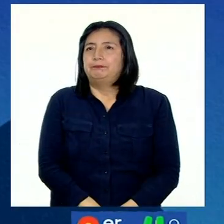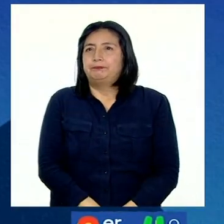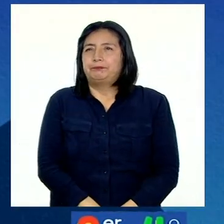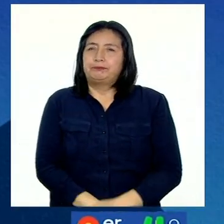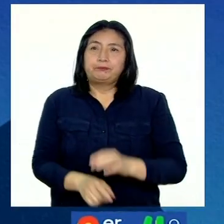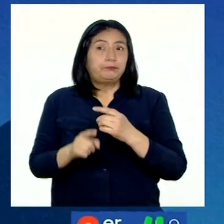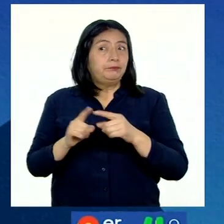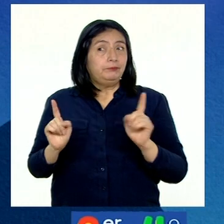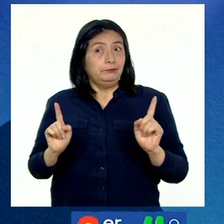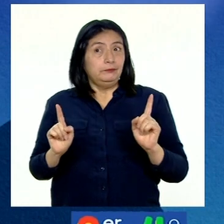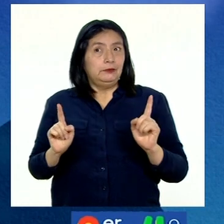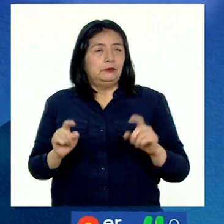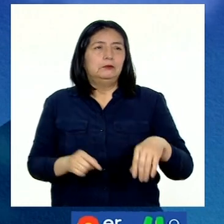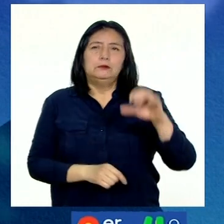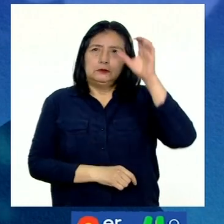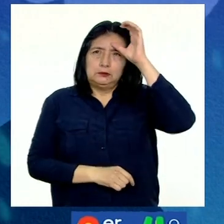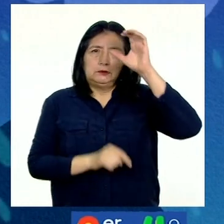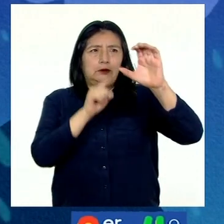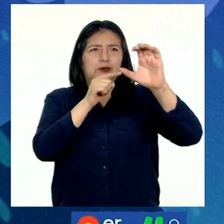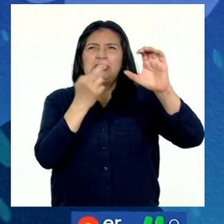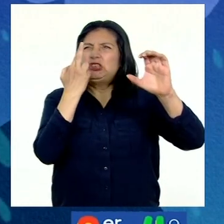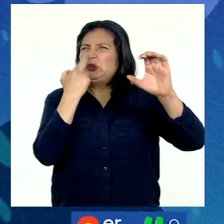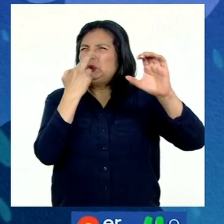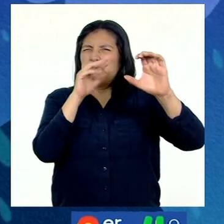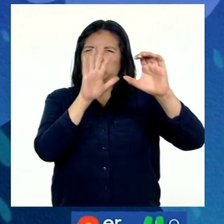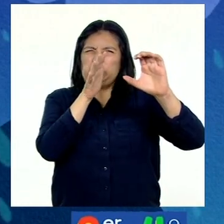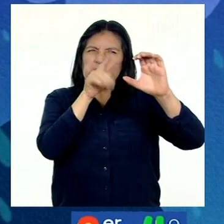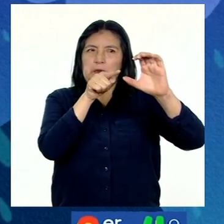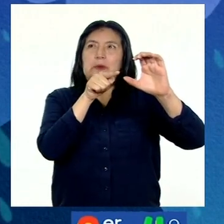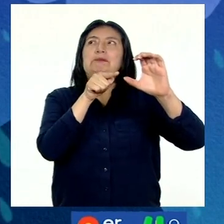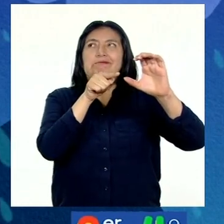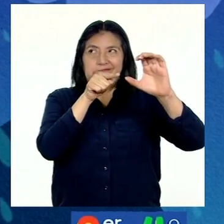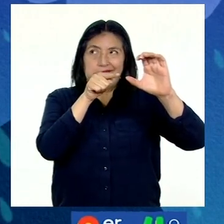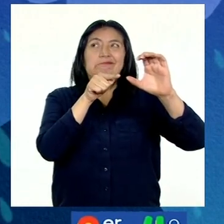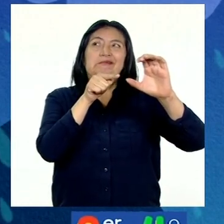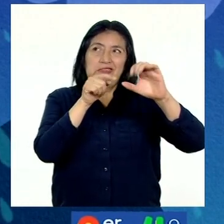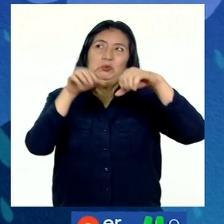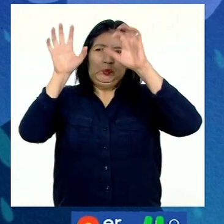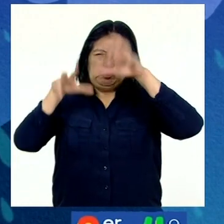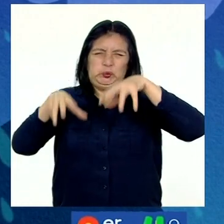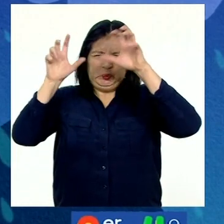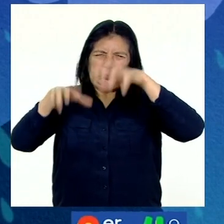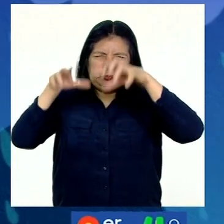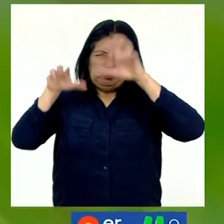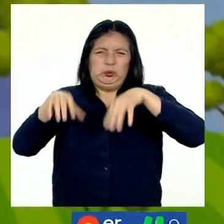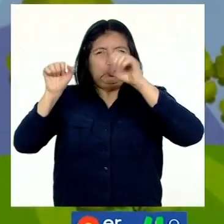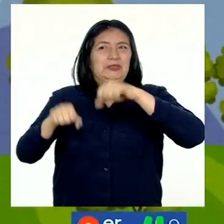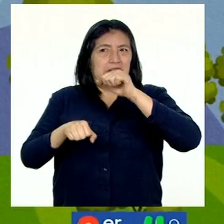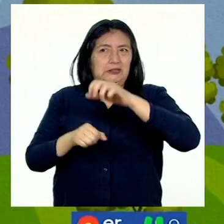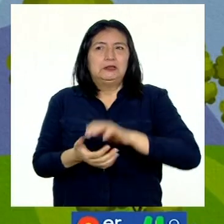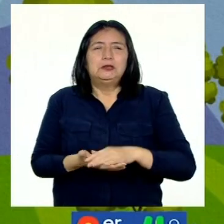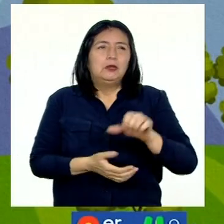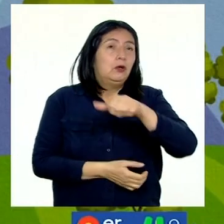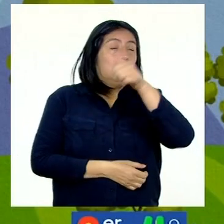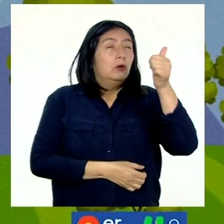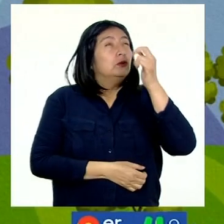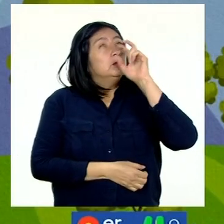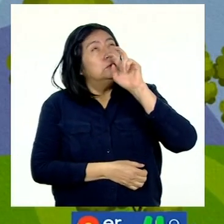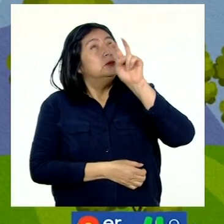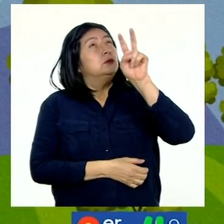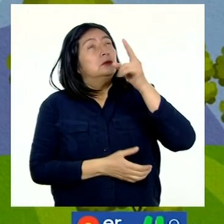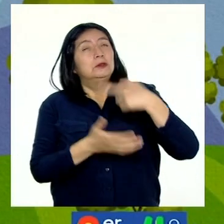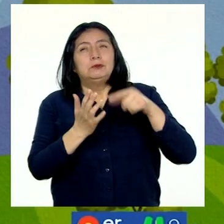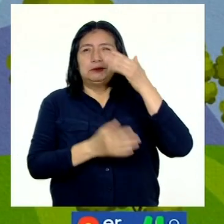Sin embargo, si la luna está rojiza, la lluvia será muy intensa. Otra señal muy